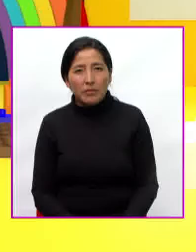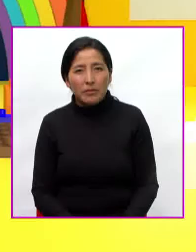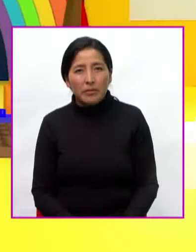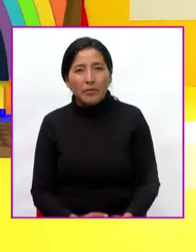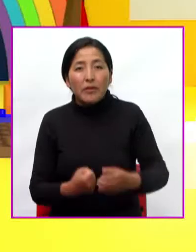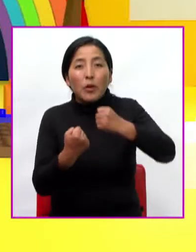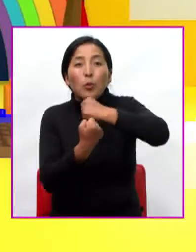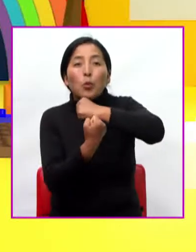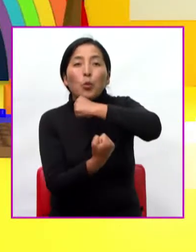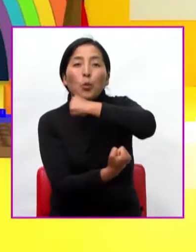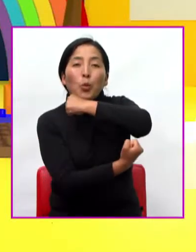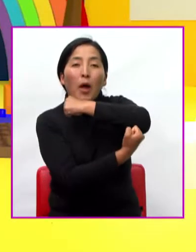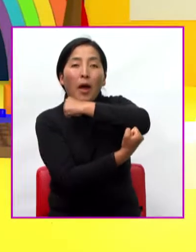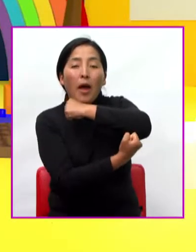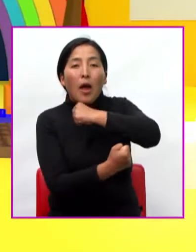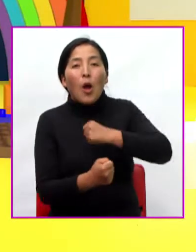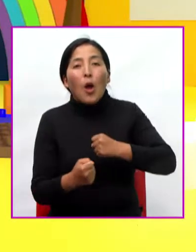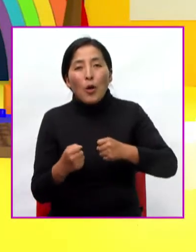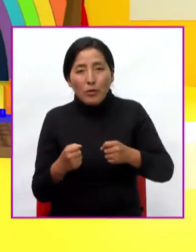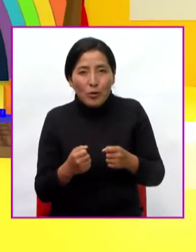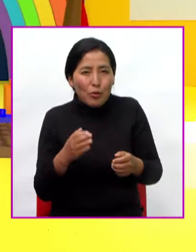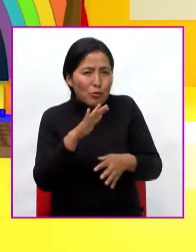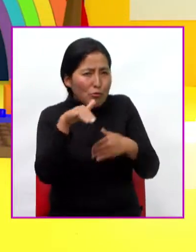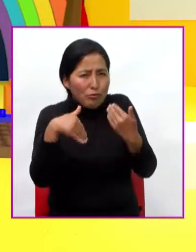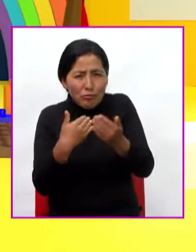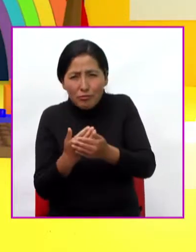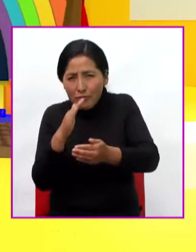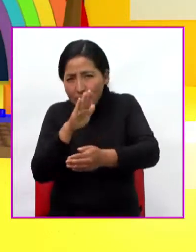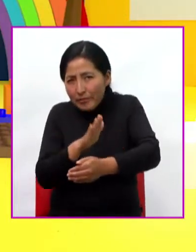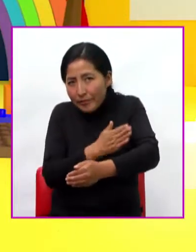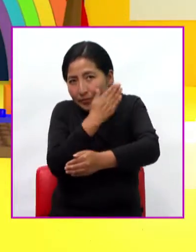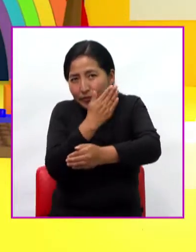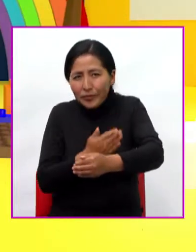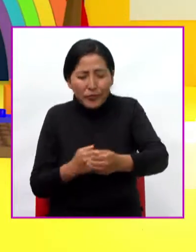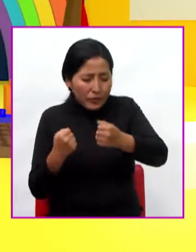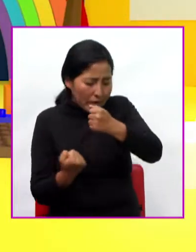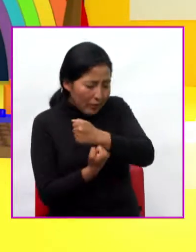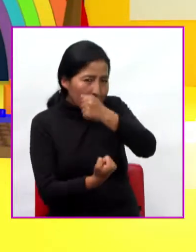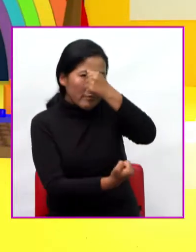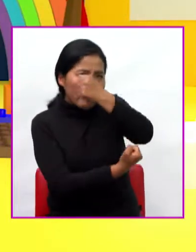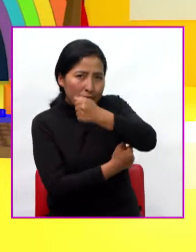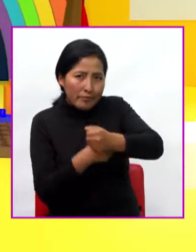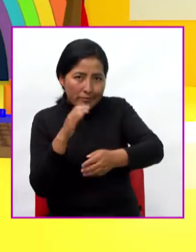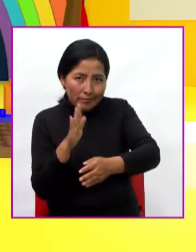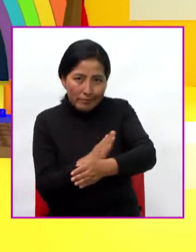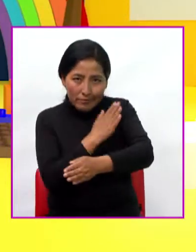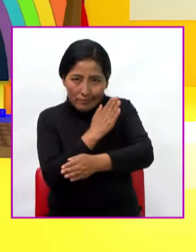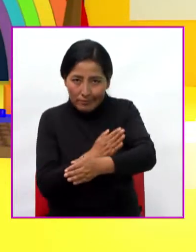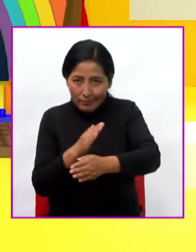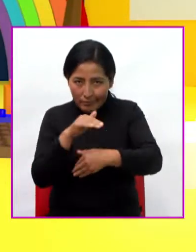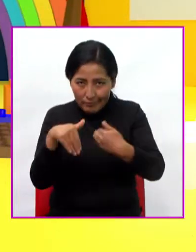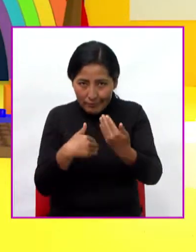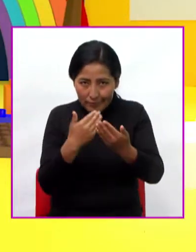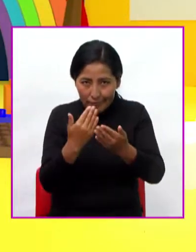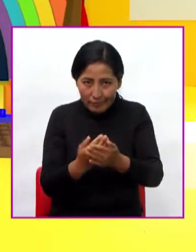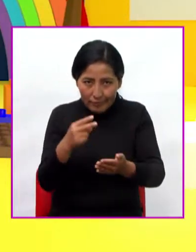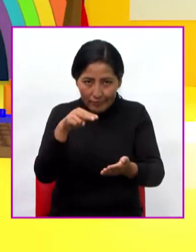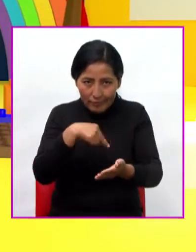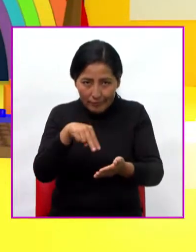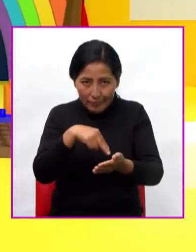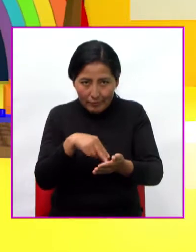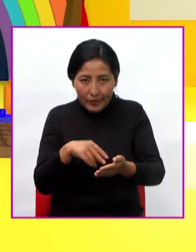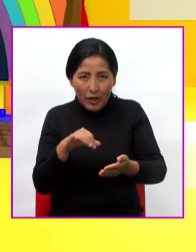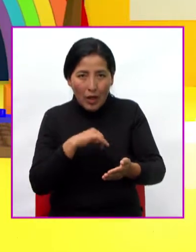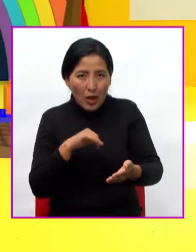En el puente de Aviñón todos cantan, todos bailan en el puente de Aviñón Todos cantan, yo